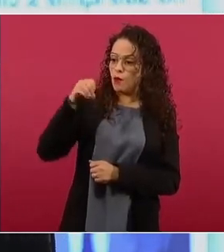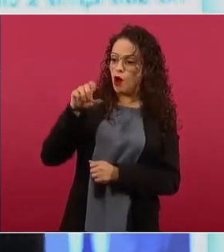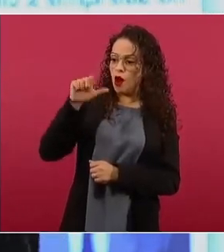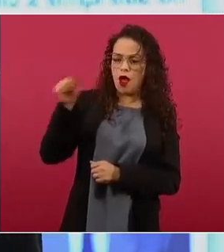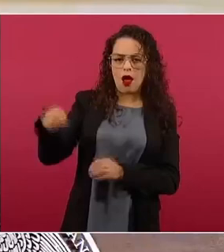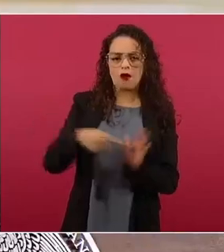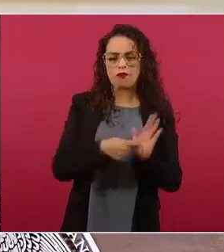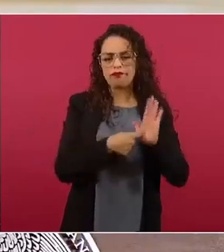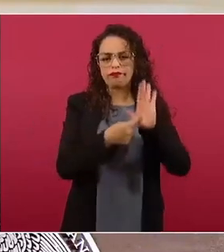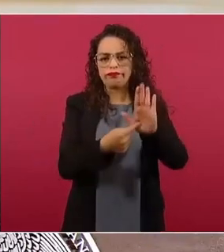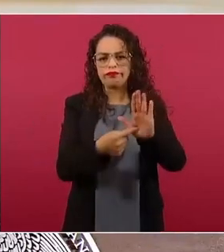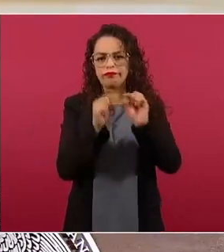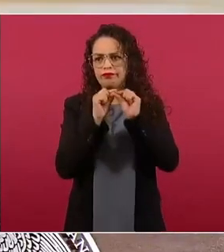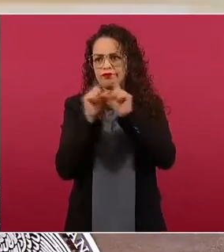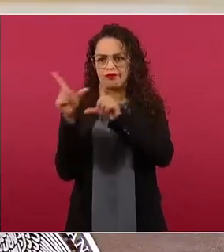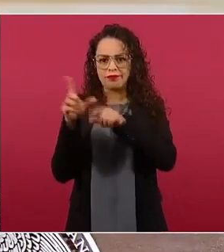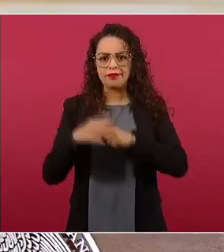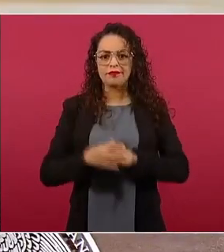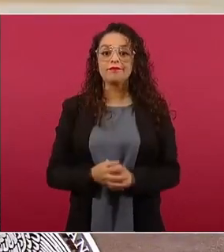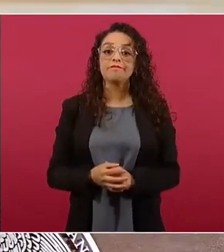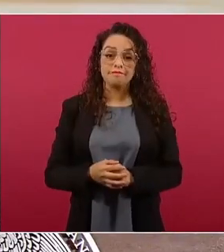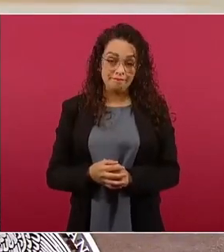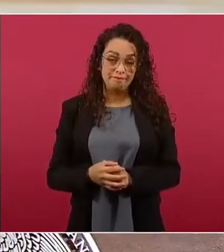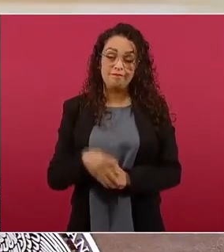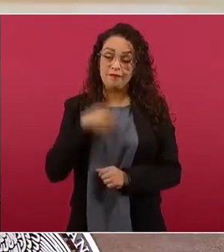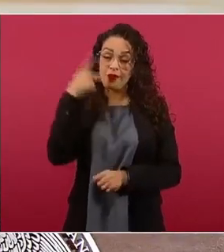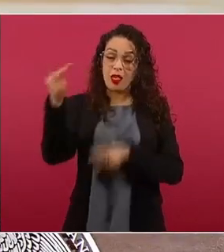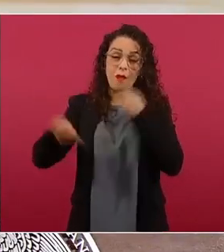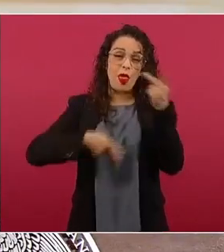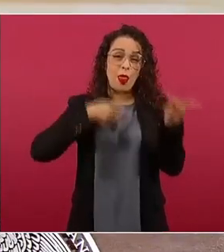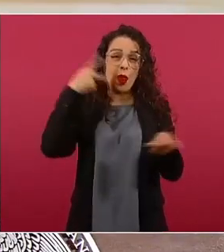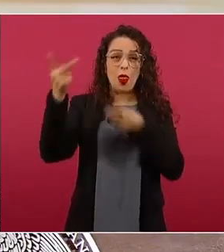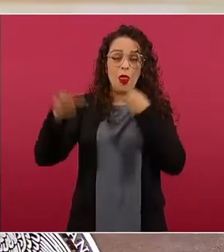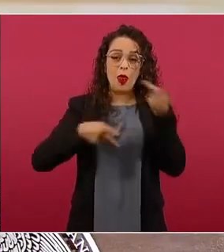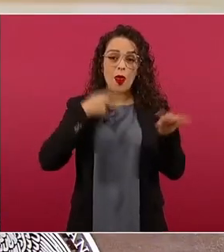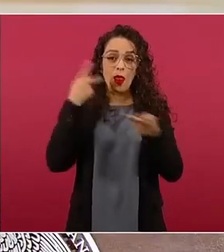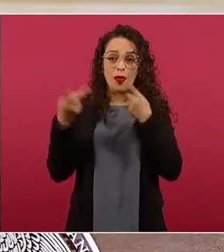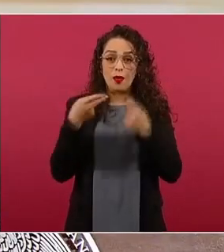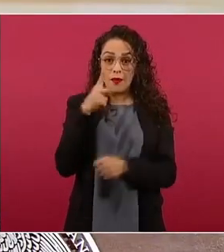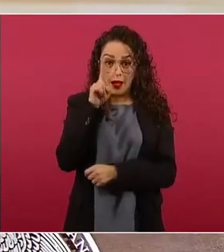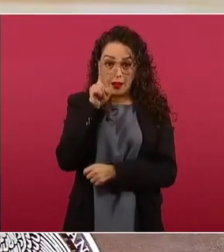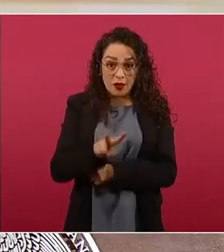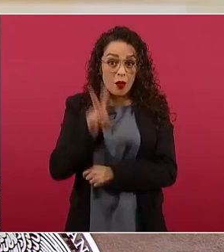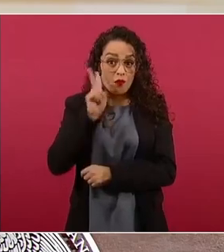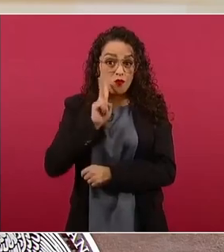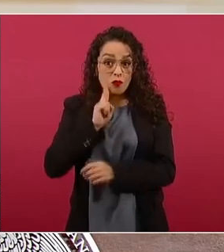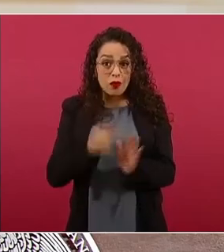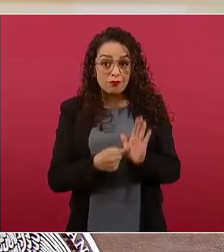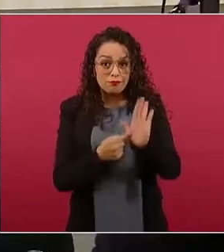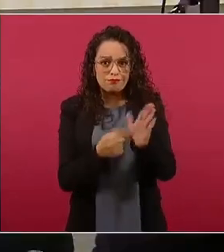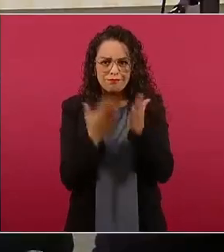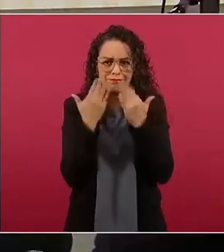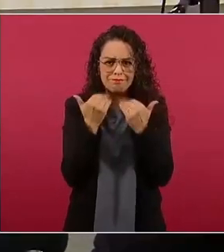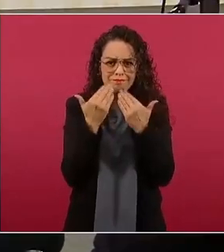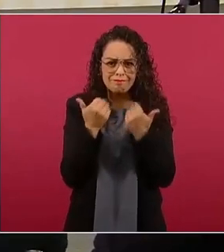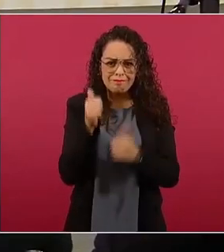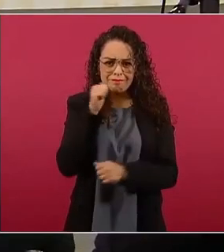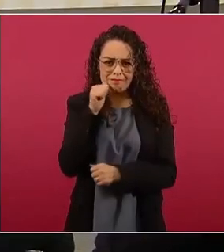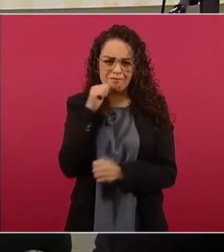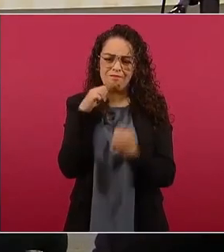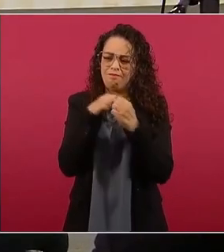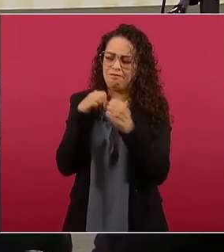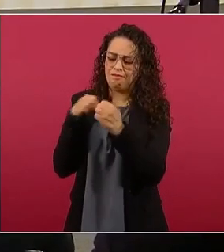son mucho ruido y pocas nueces. Muy engañoso, pues. En el que presuntamente, según palabras de Loret,